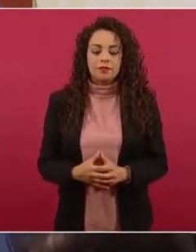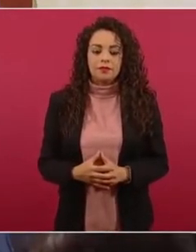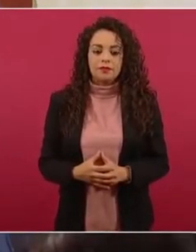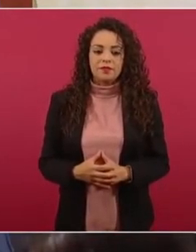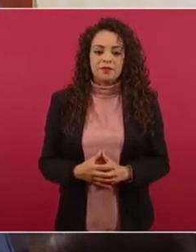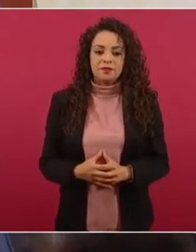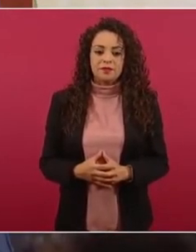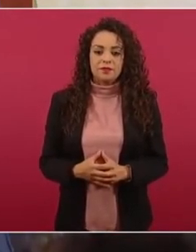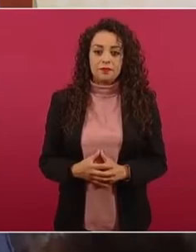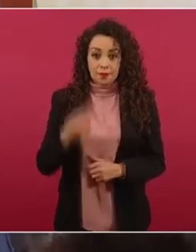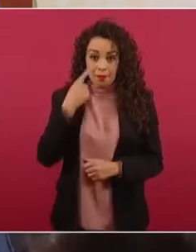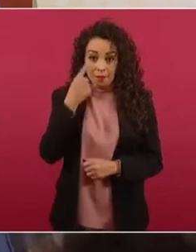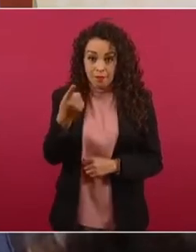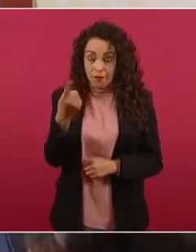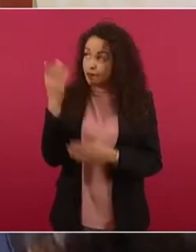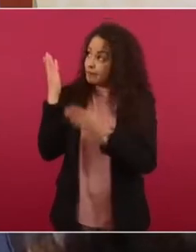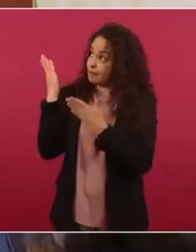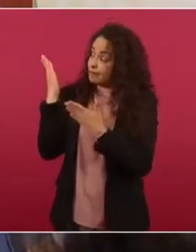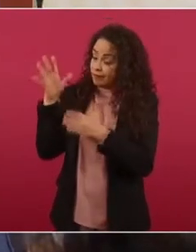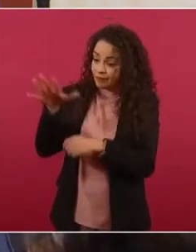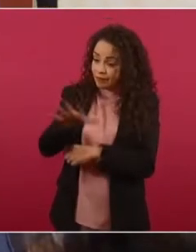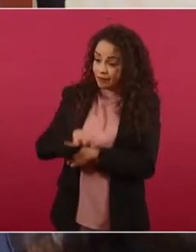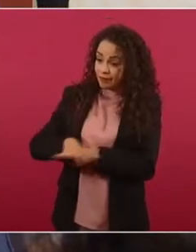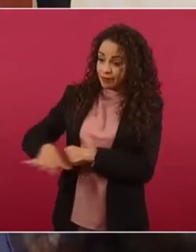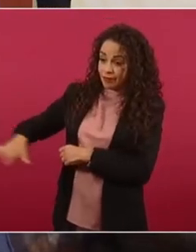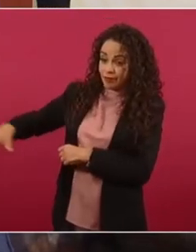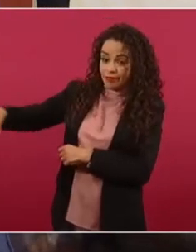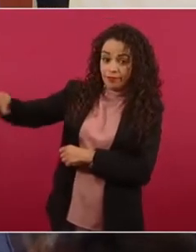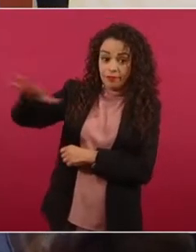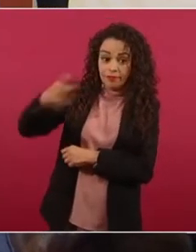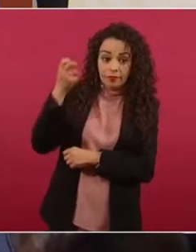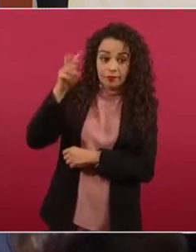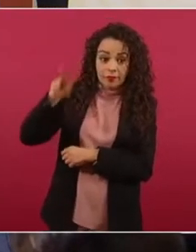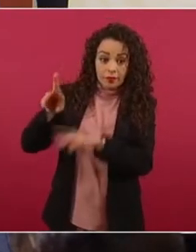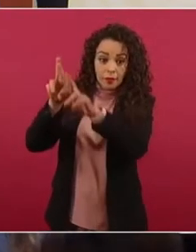Miren todo esto, que eso es destrucción,